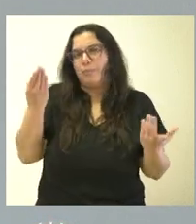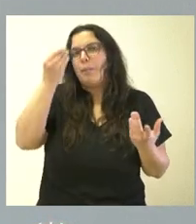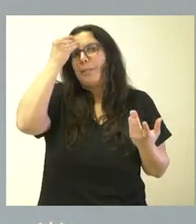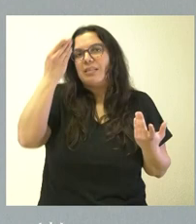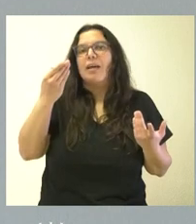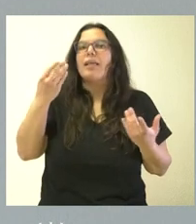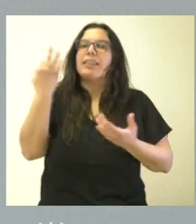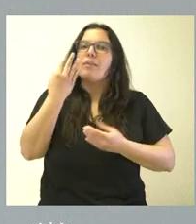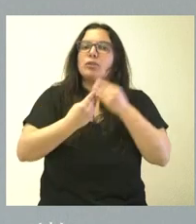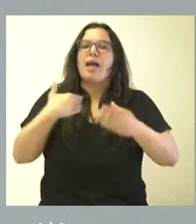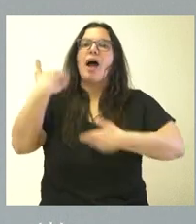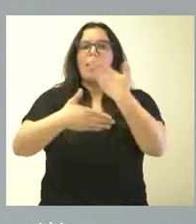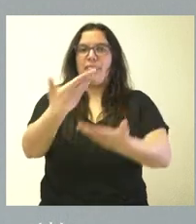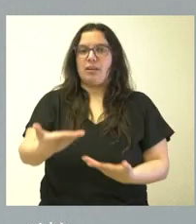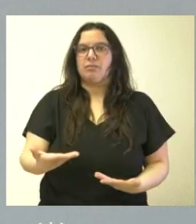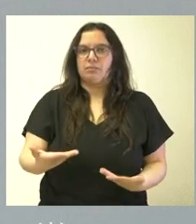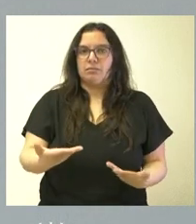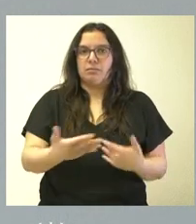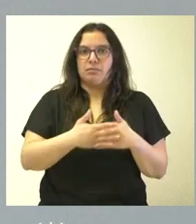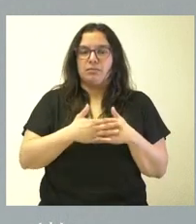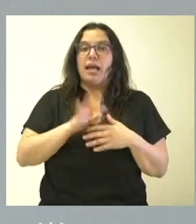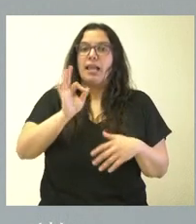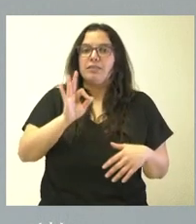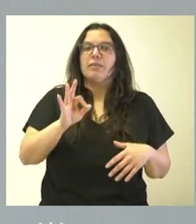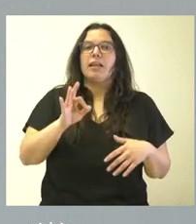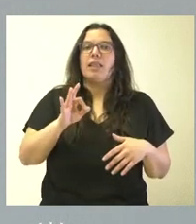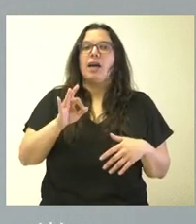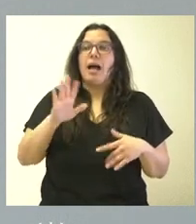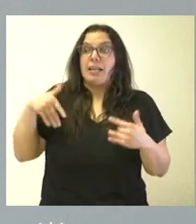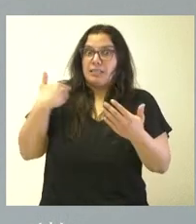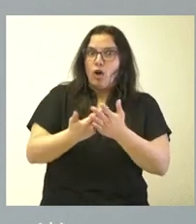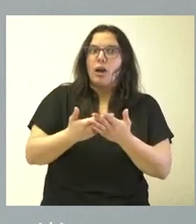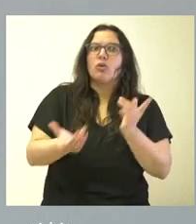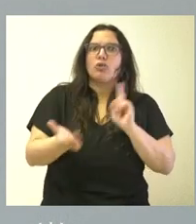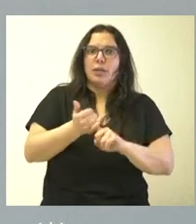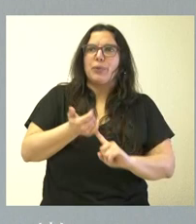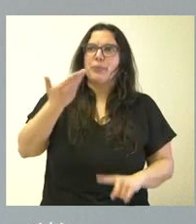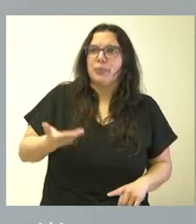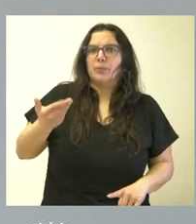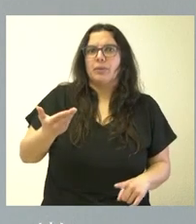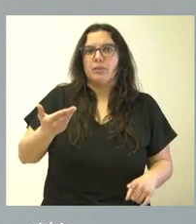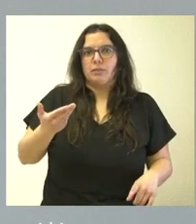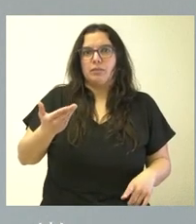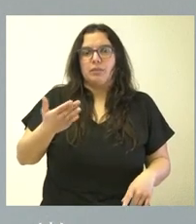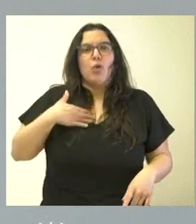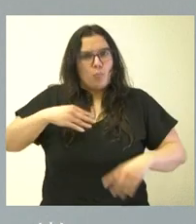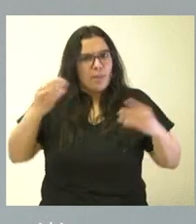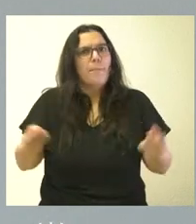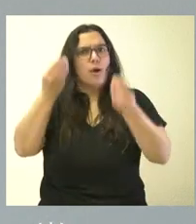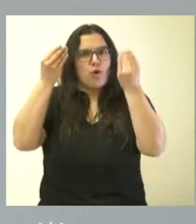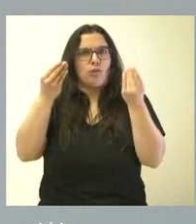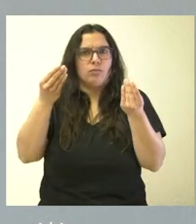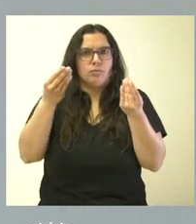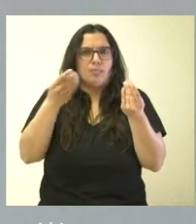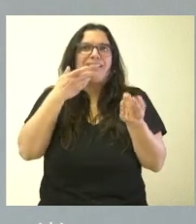que tenemos que hacer nosotros es avanzar. Es verdad que hasta donde hemos llegado es un punto importante, incomparablemente mejor en este ámbito que lo que pudo